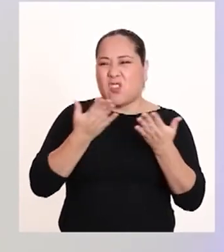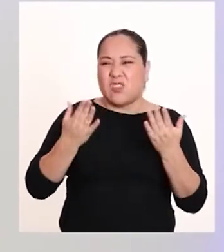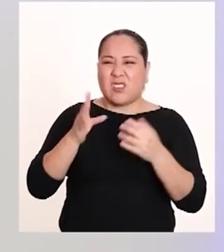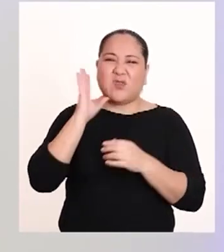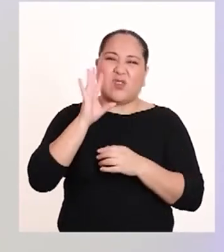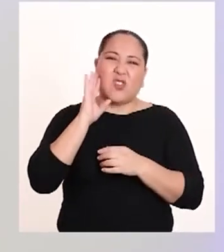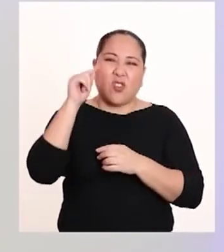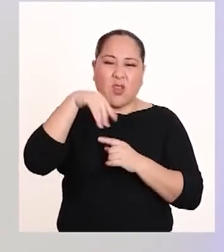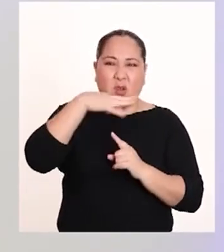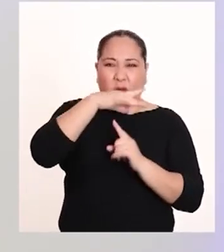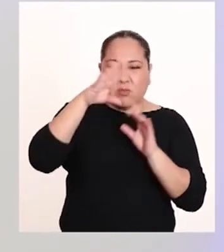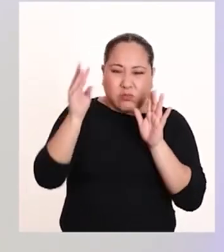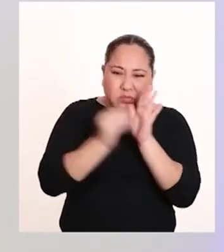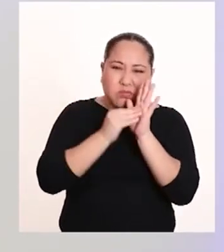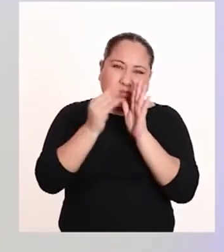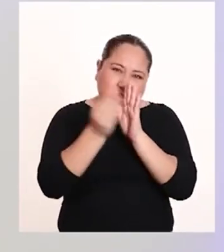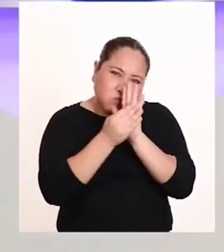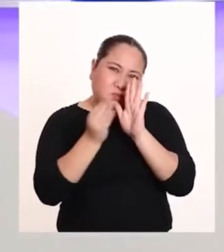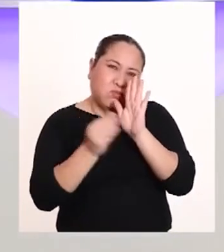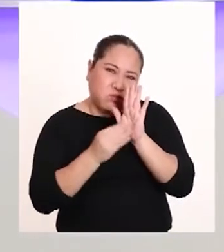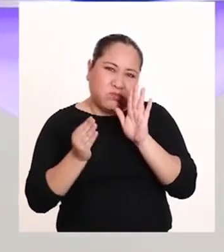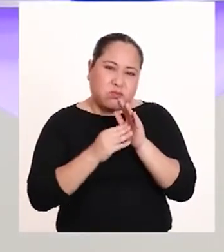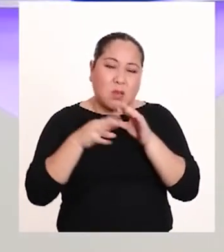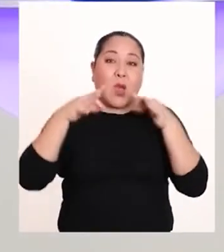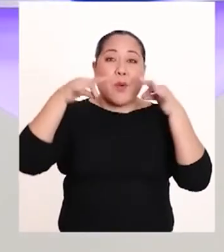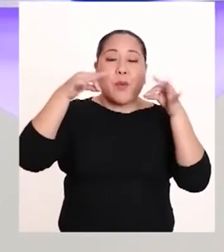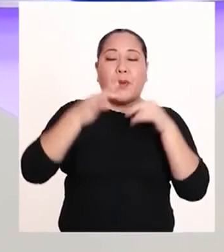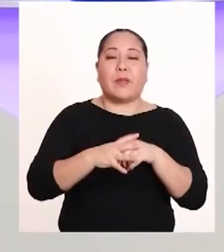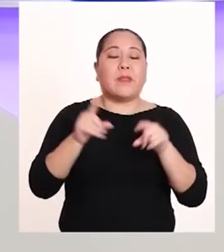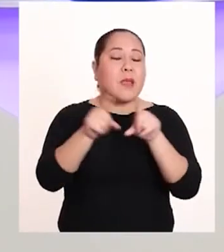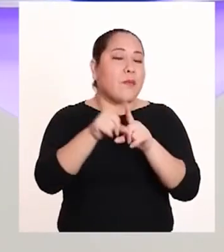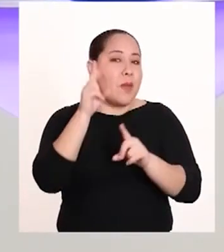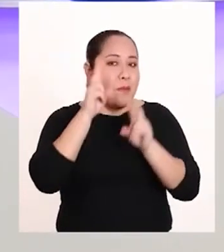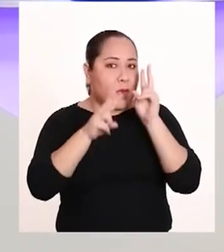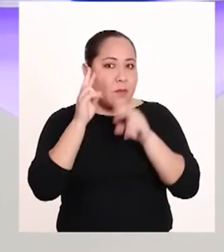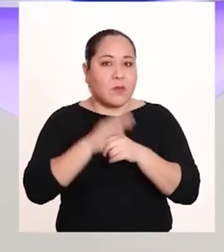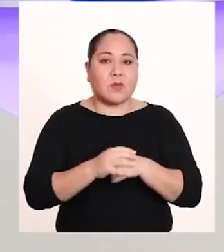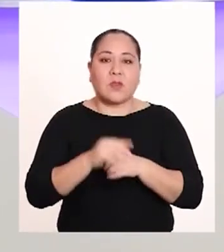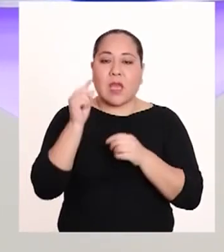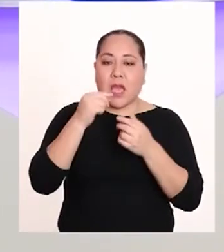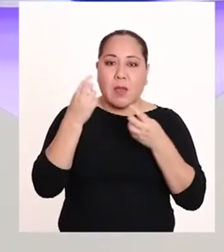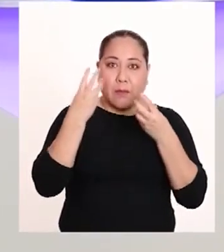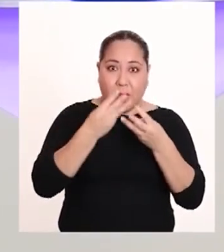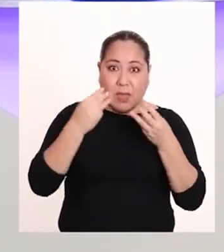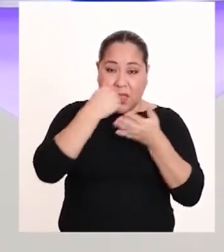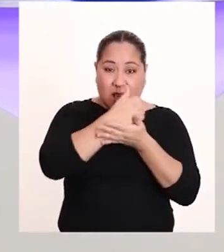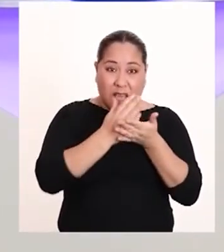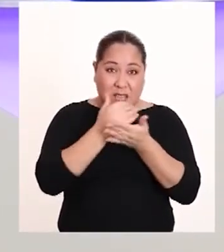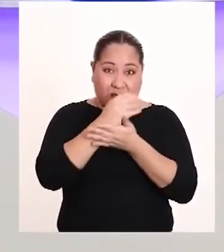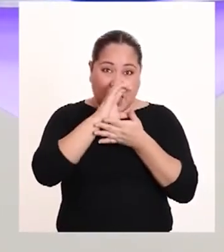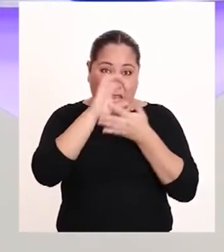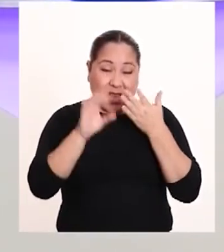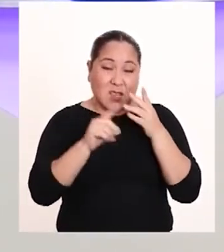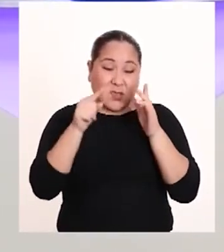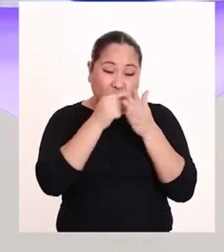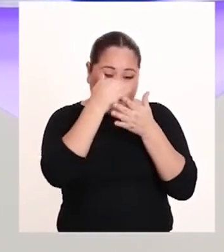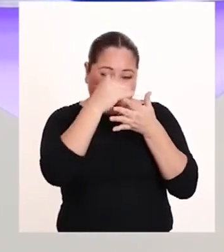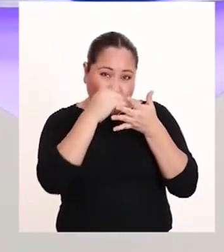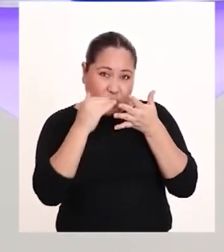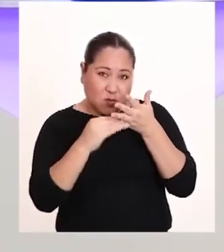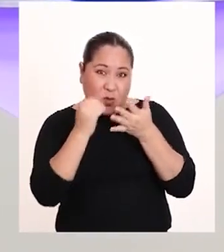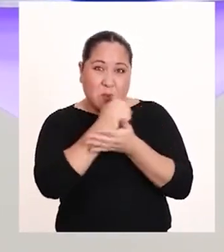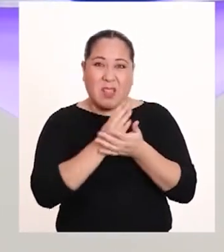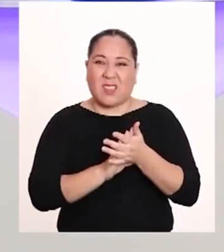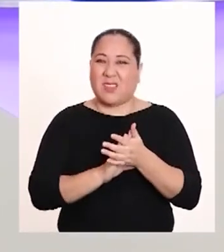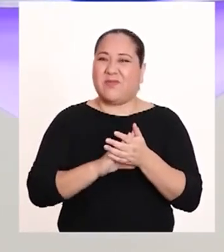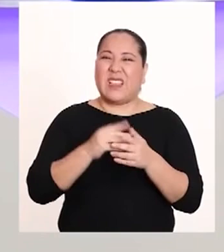tóxicas del ambiente que se adhieren al plástico. Y también descubrimos que la composición de los plásticos, así como sus aditivos, tienen